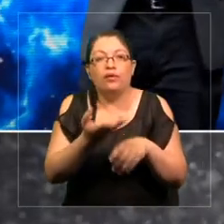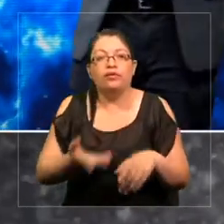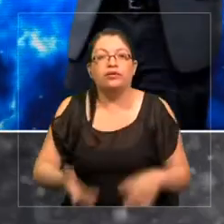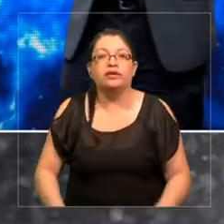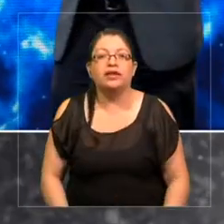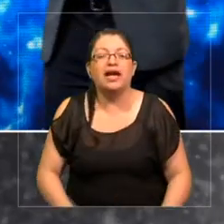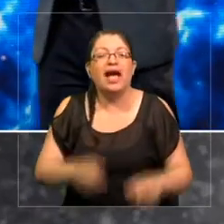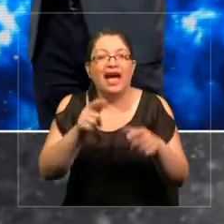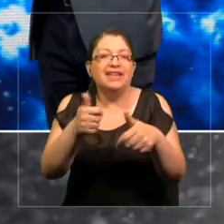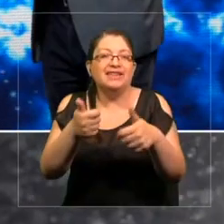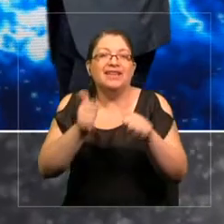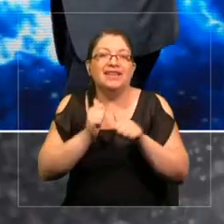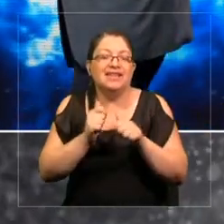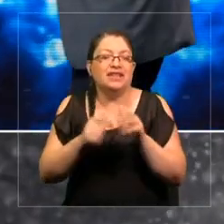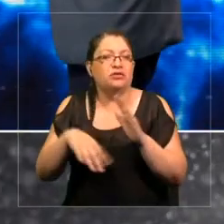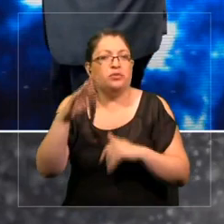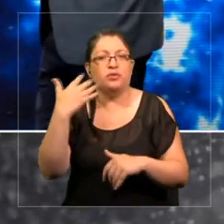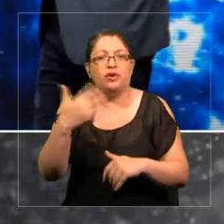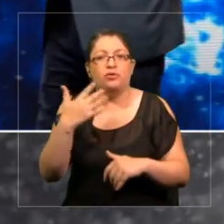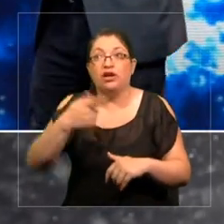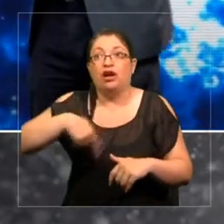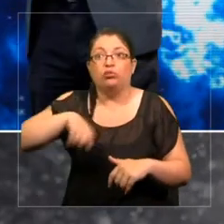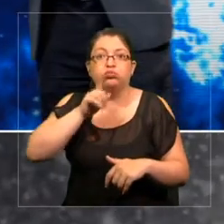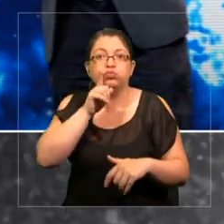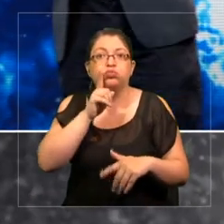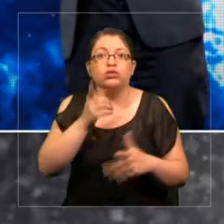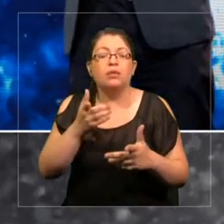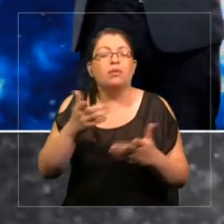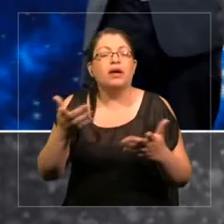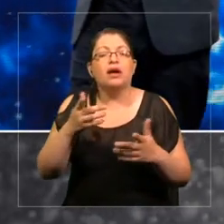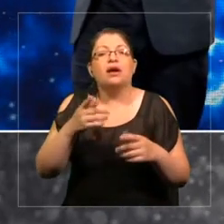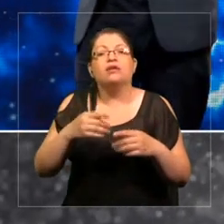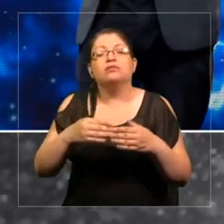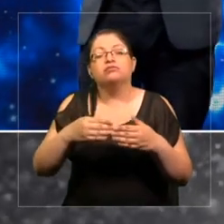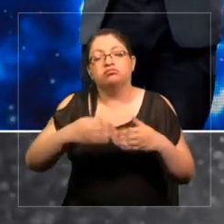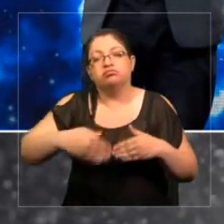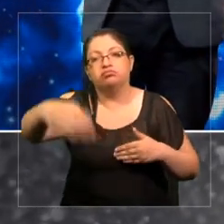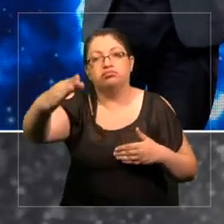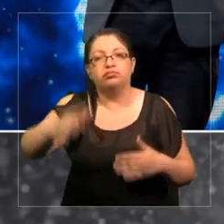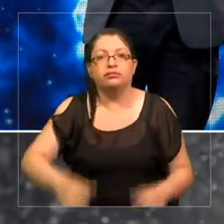el desafío principal que tenemos para el siglo XXI.